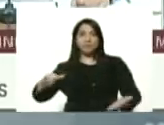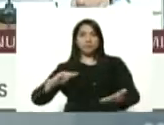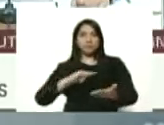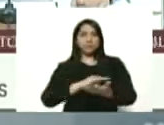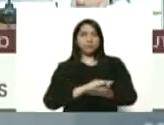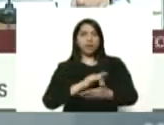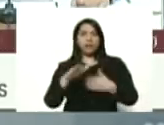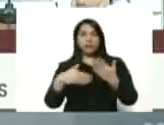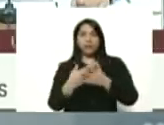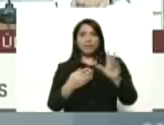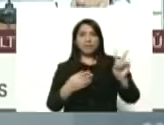y así por el estilo